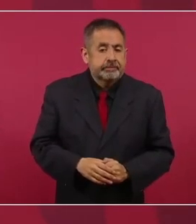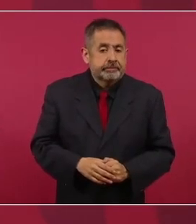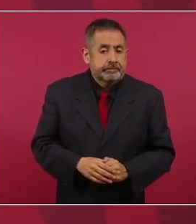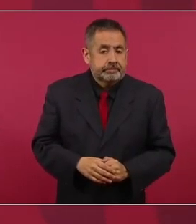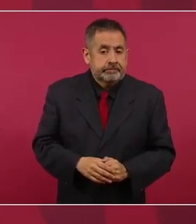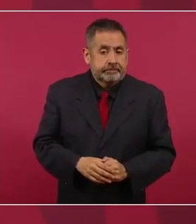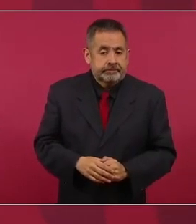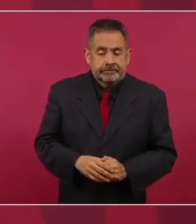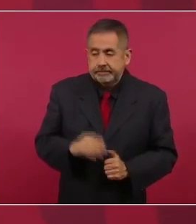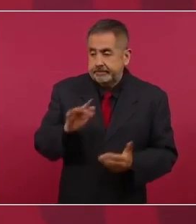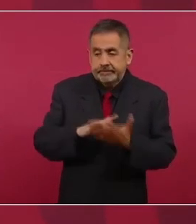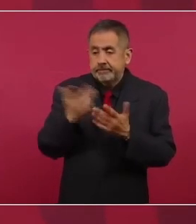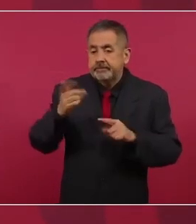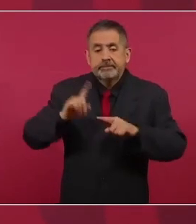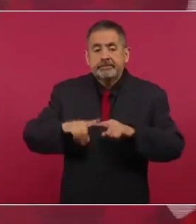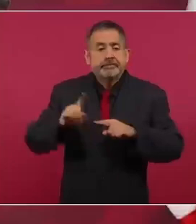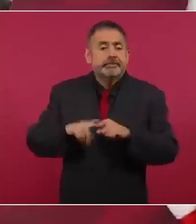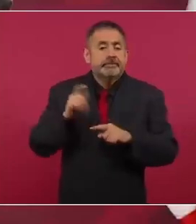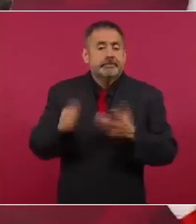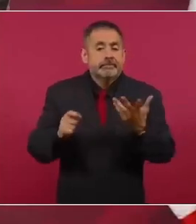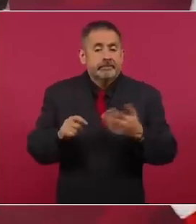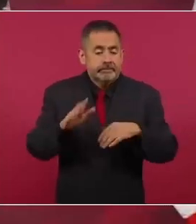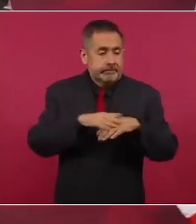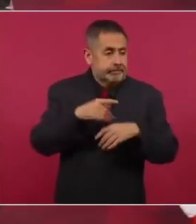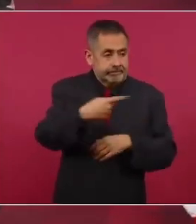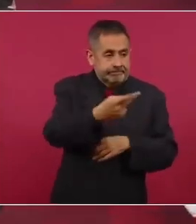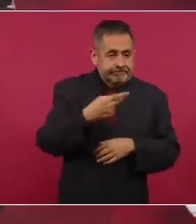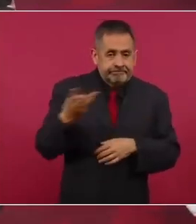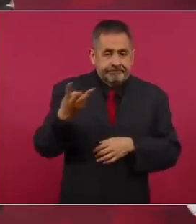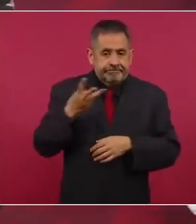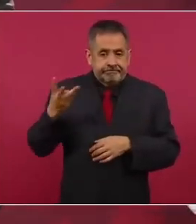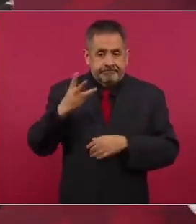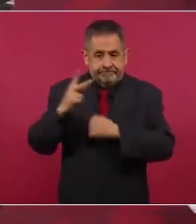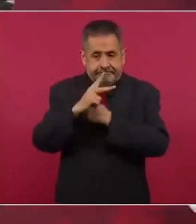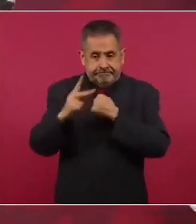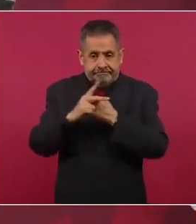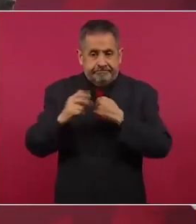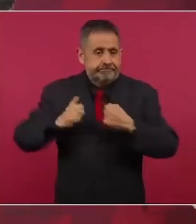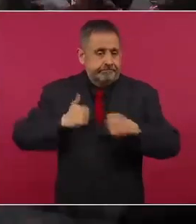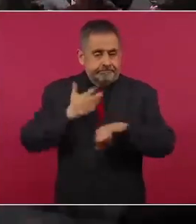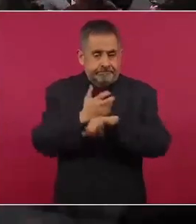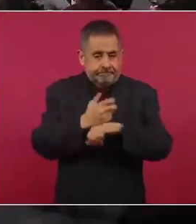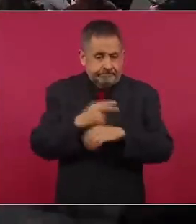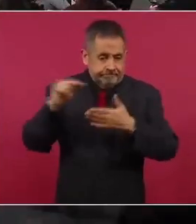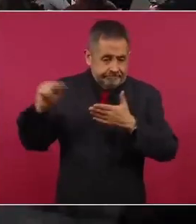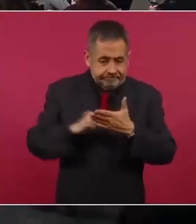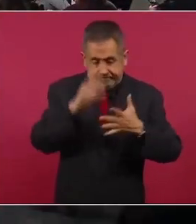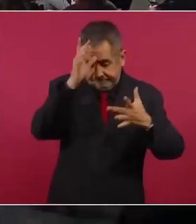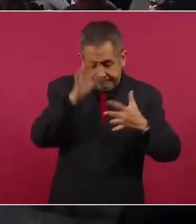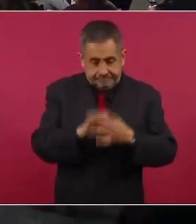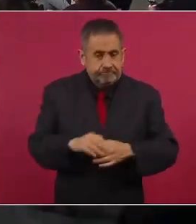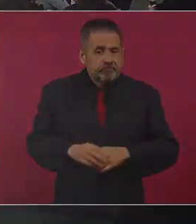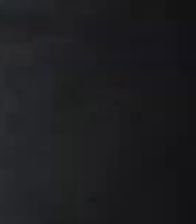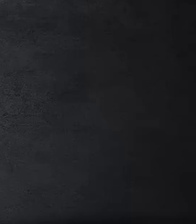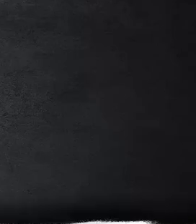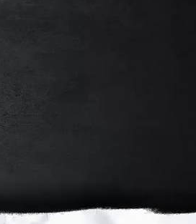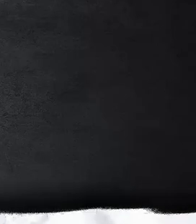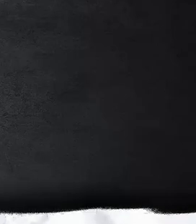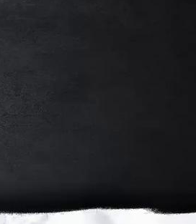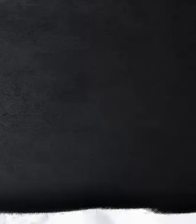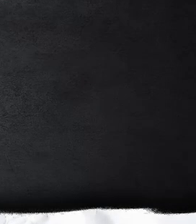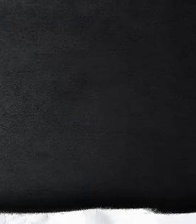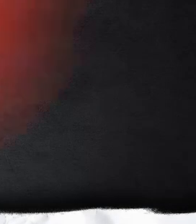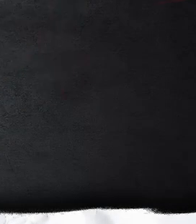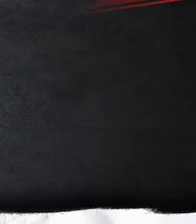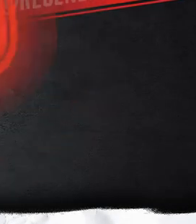es en mucho porque logramos ese acuerdo. Hablarán sobre el tema del maíz transgénico en esta reunión que va a tener la